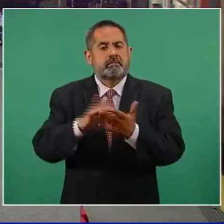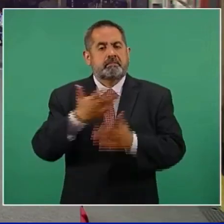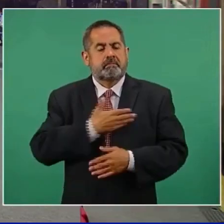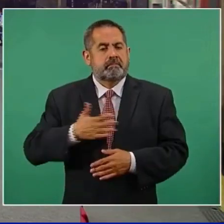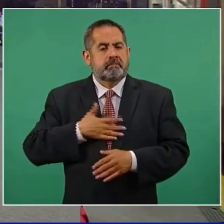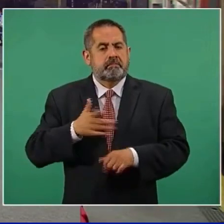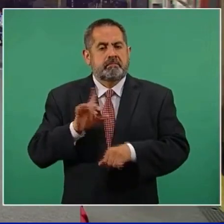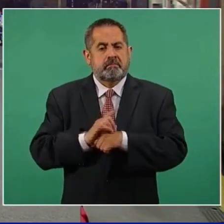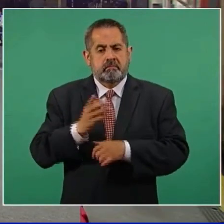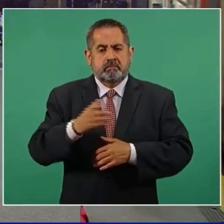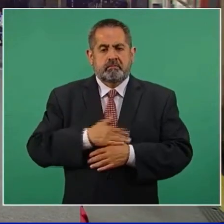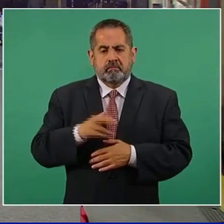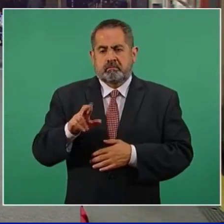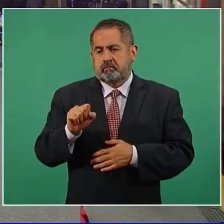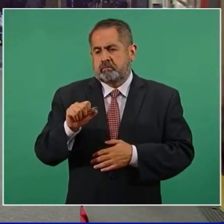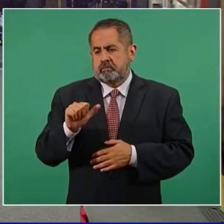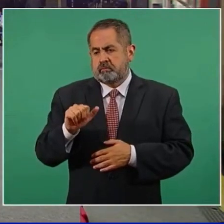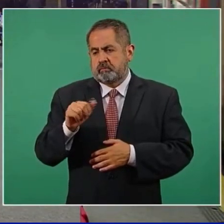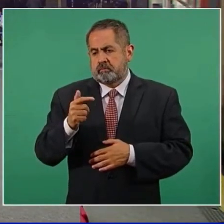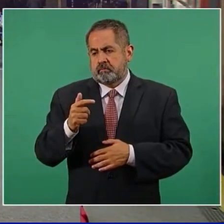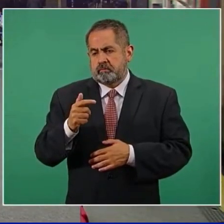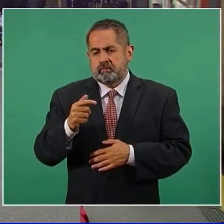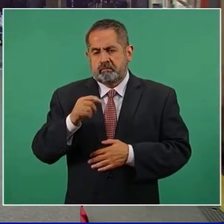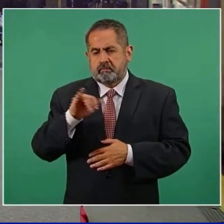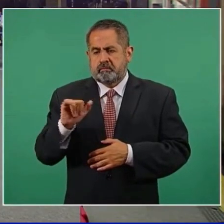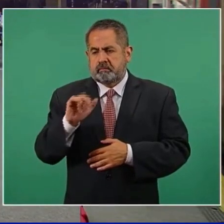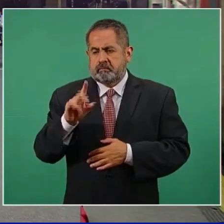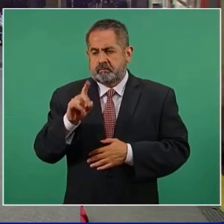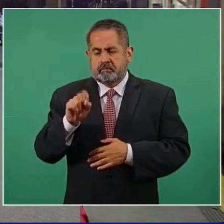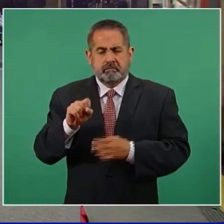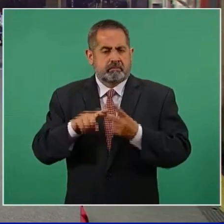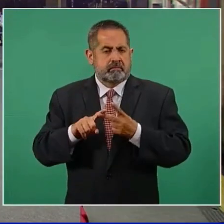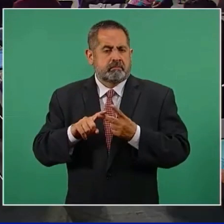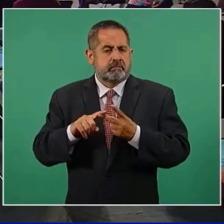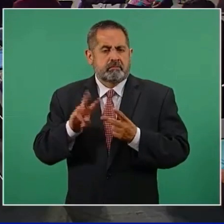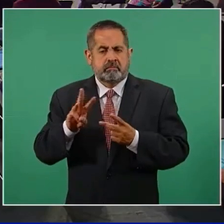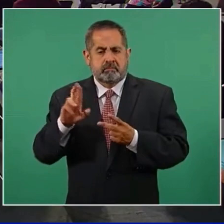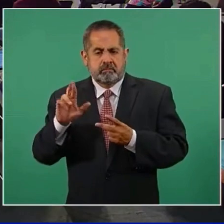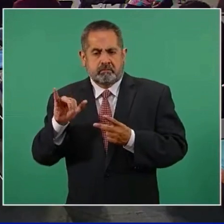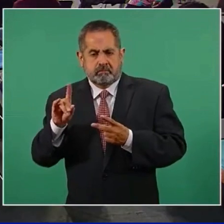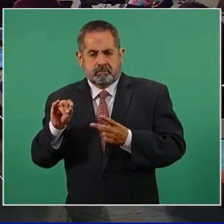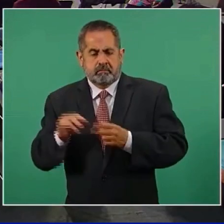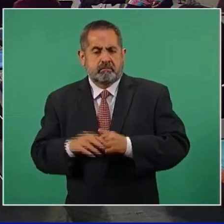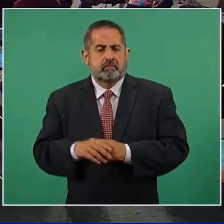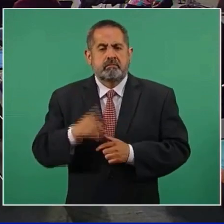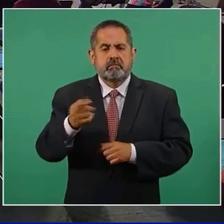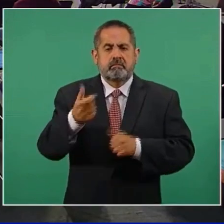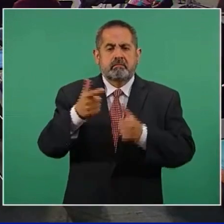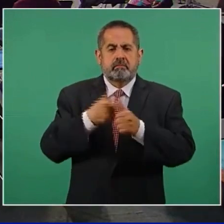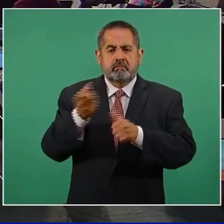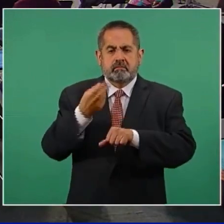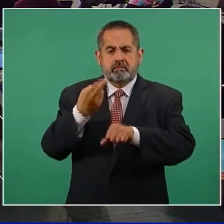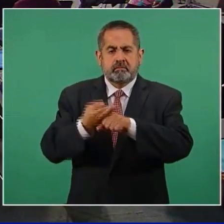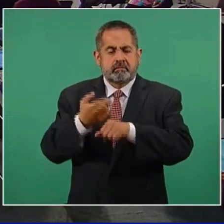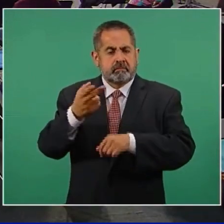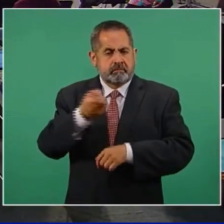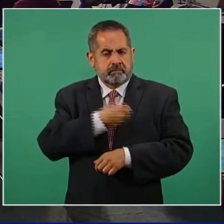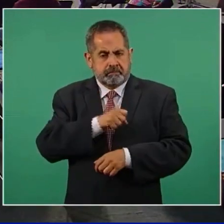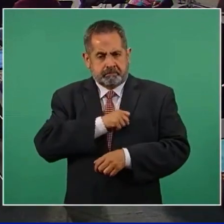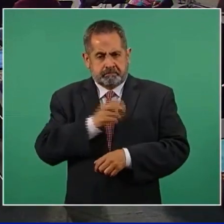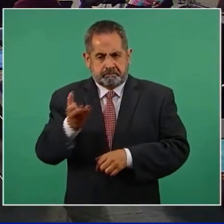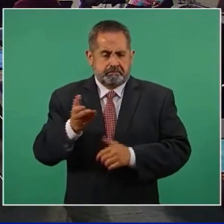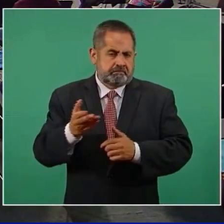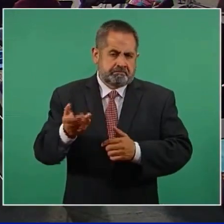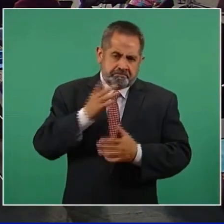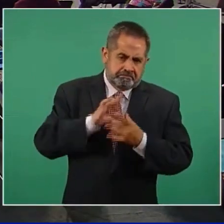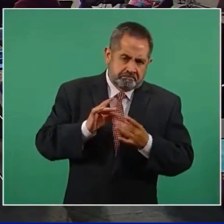Muy buenos días, Rocío Jardínez, W Radio, tres cuestionamientos rápidos. Primero para el secretario, subsecretario de Salud, que nos puedan comentar